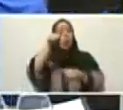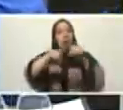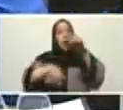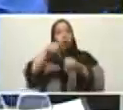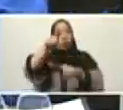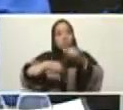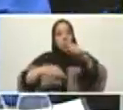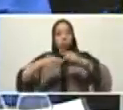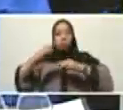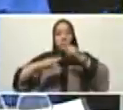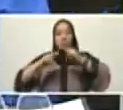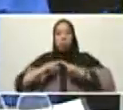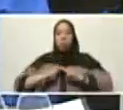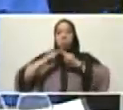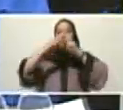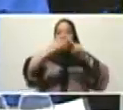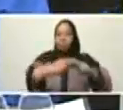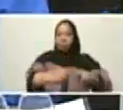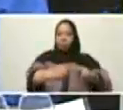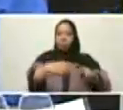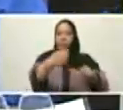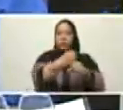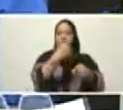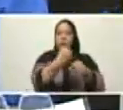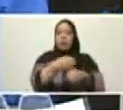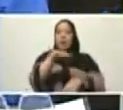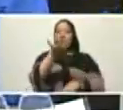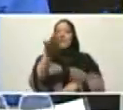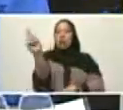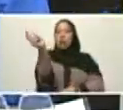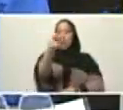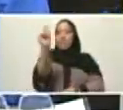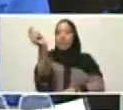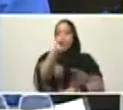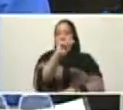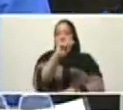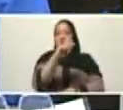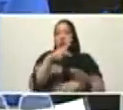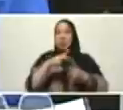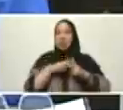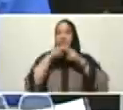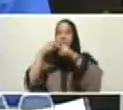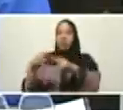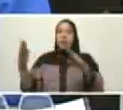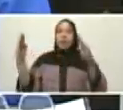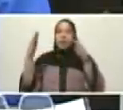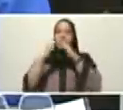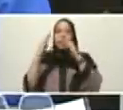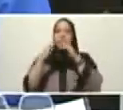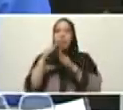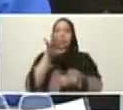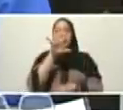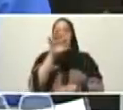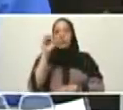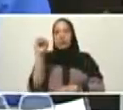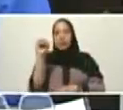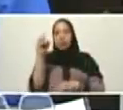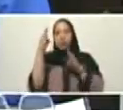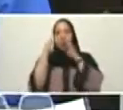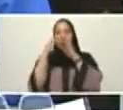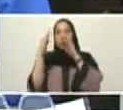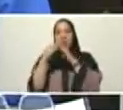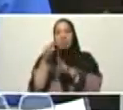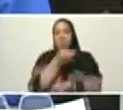construcción y cinco meses después estamos entregándole 50 viviendas